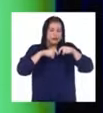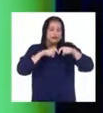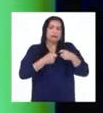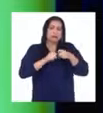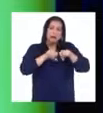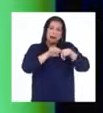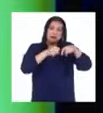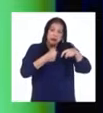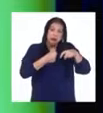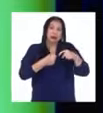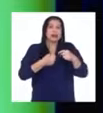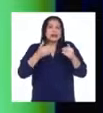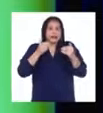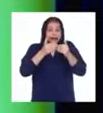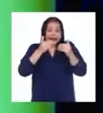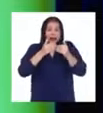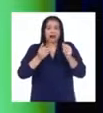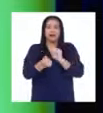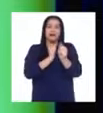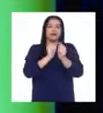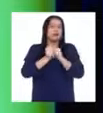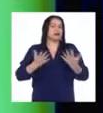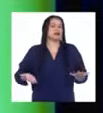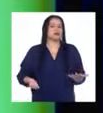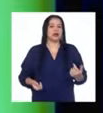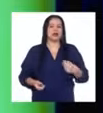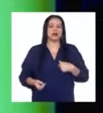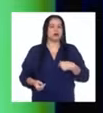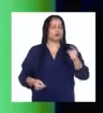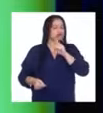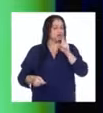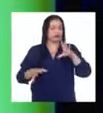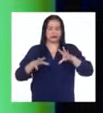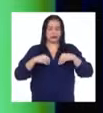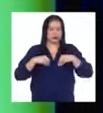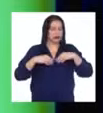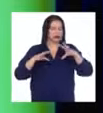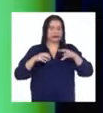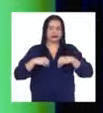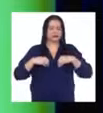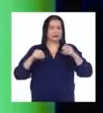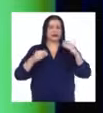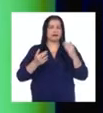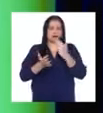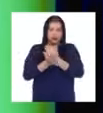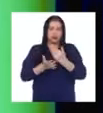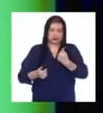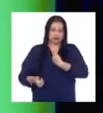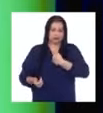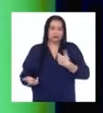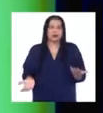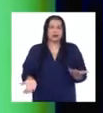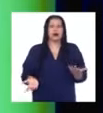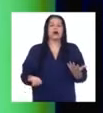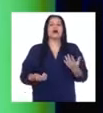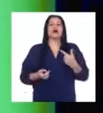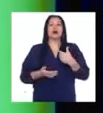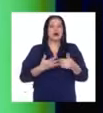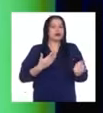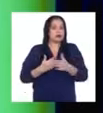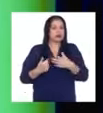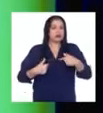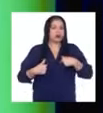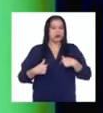tan poco tiempo. Me negué tanto a aceptar la situación que así y todo